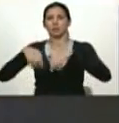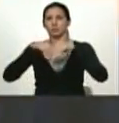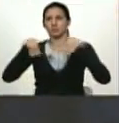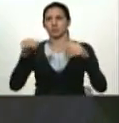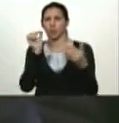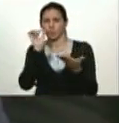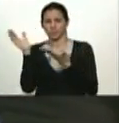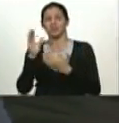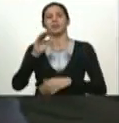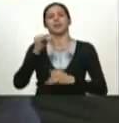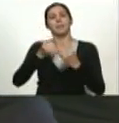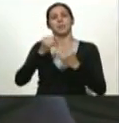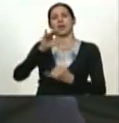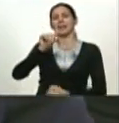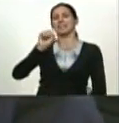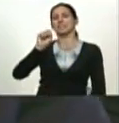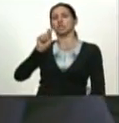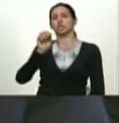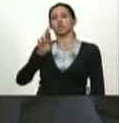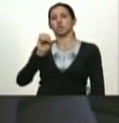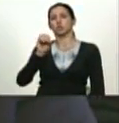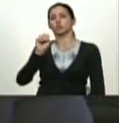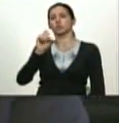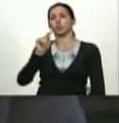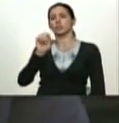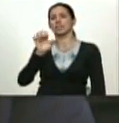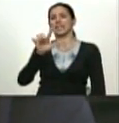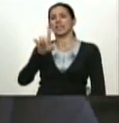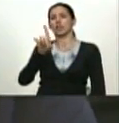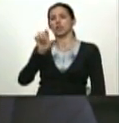conoce profundamente el campo venezolano